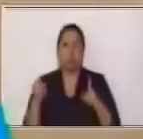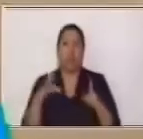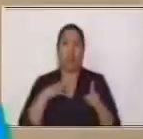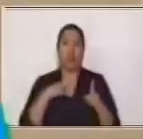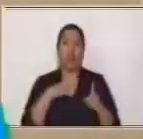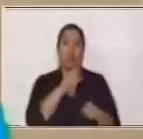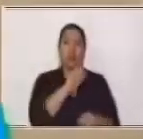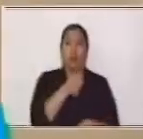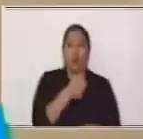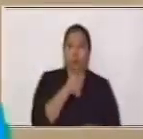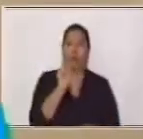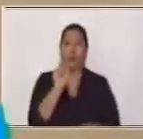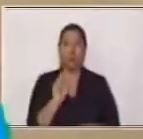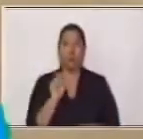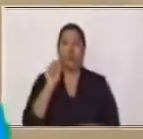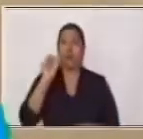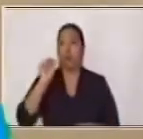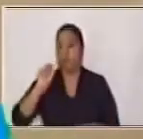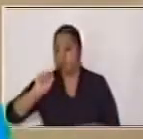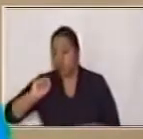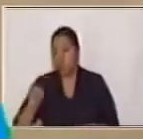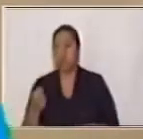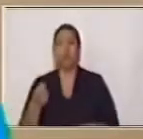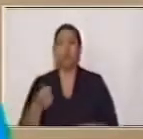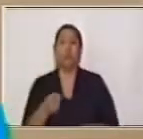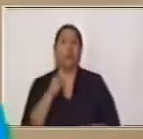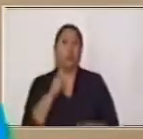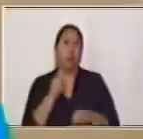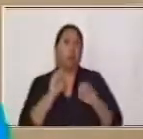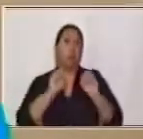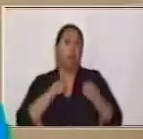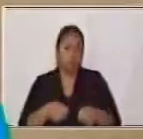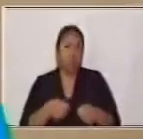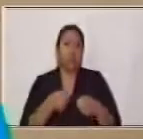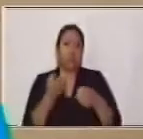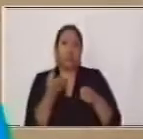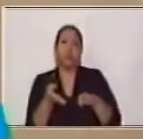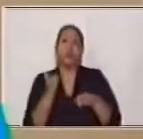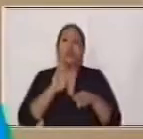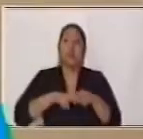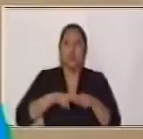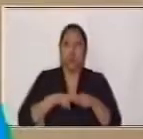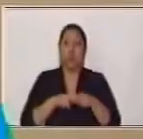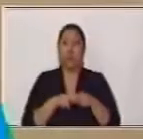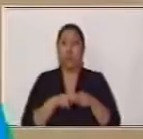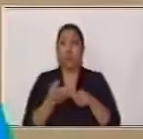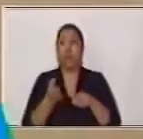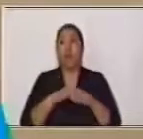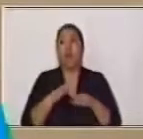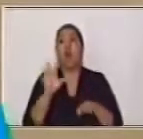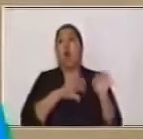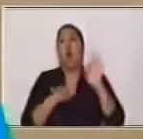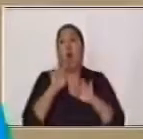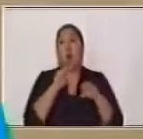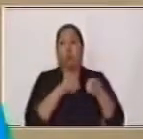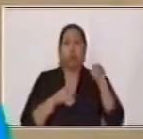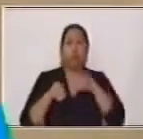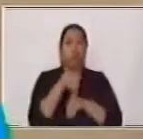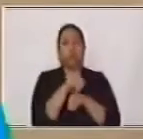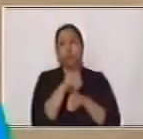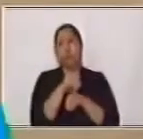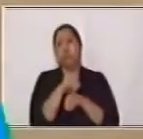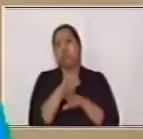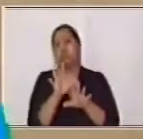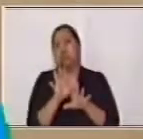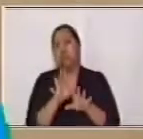dos puntos o un punto y coma, tú puedes agregarle o puedes sustituirla por un